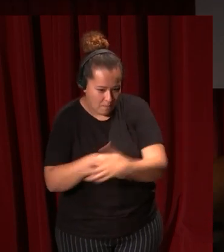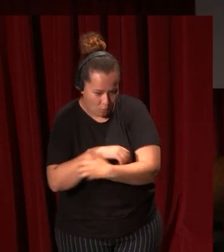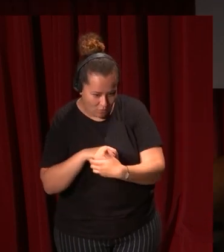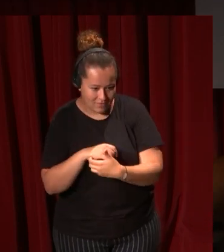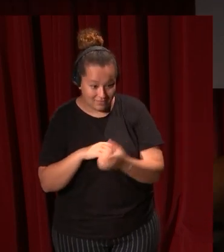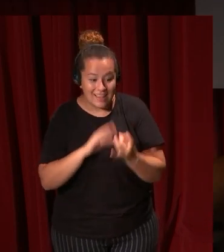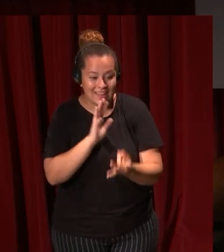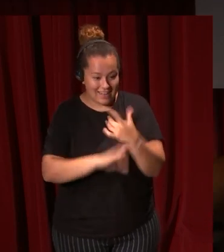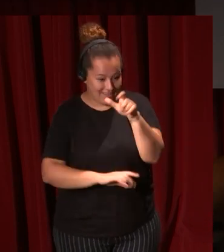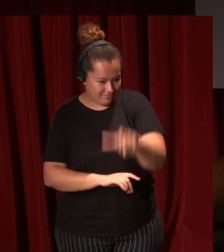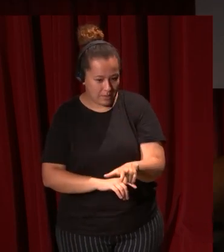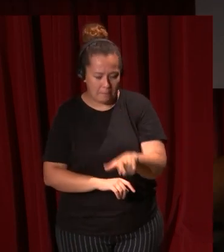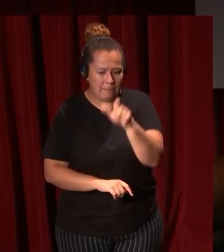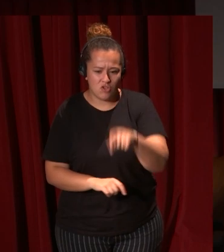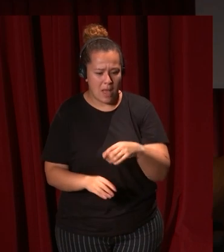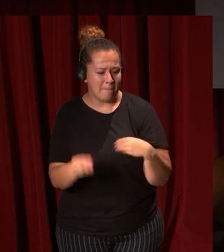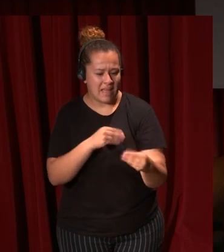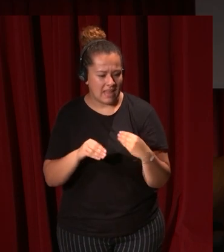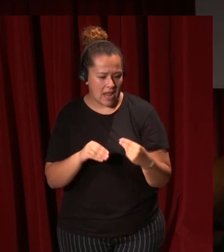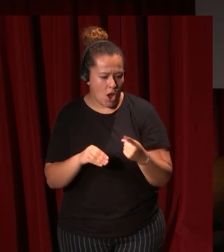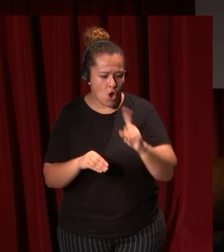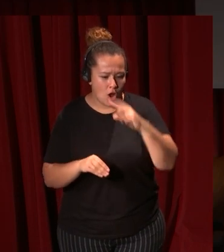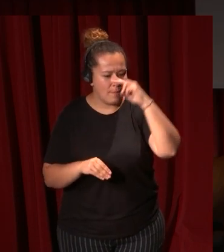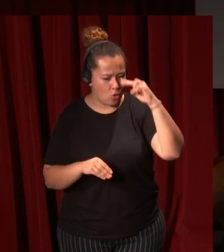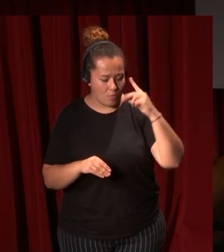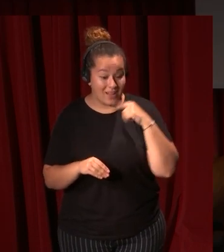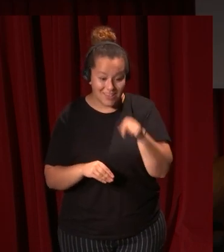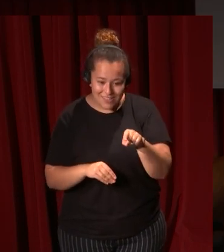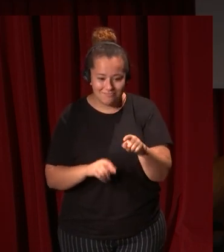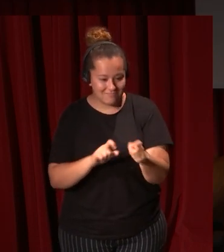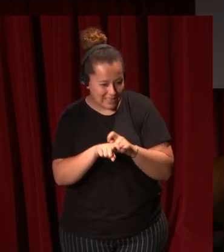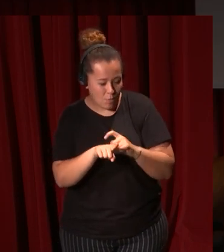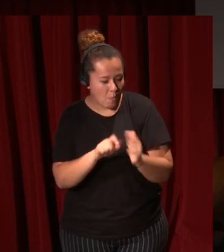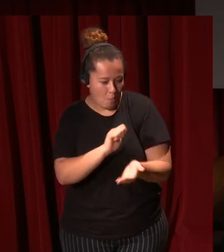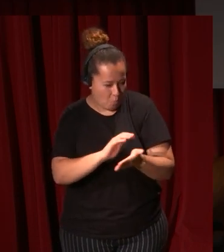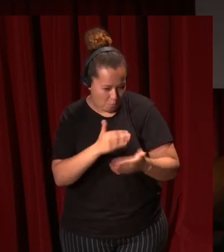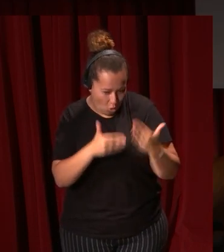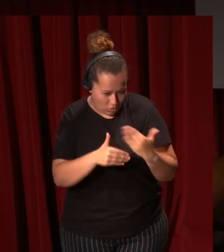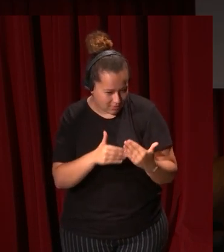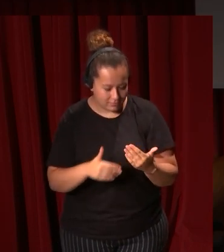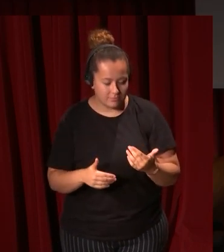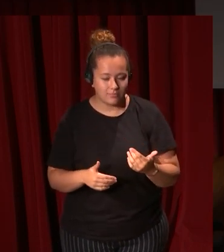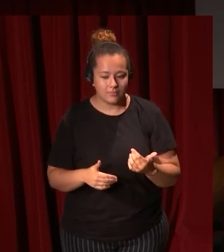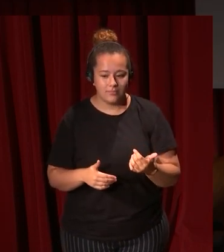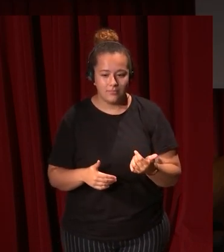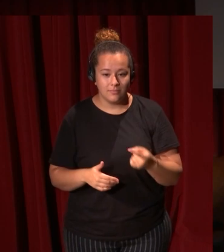humilde a quien no le preocupa lo material y se pone muy de moda pues varias generaciones después esta idea de un sabio